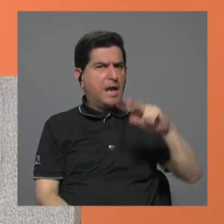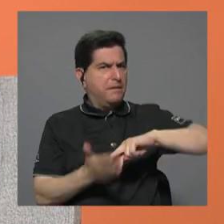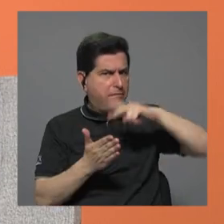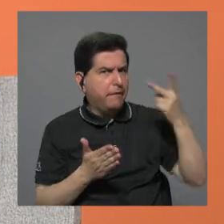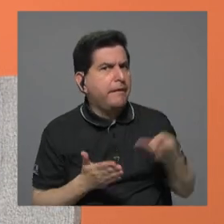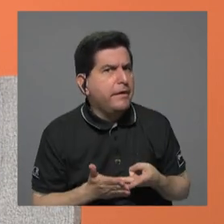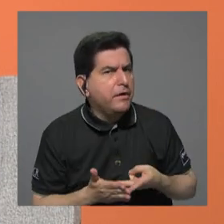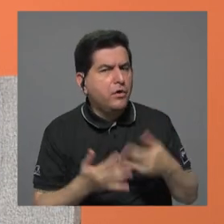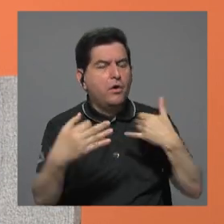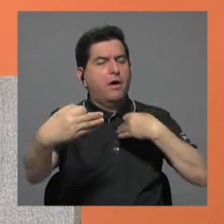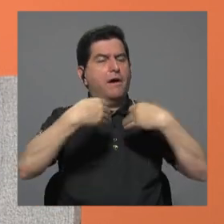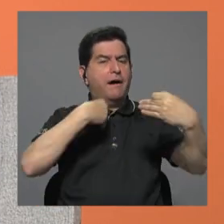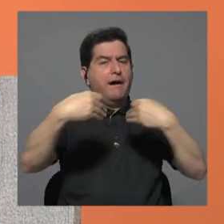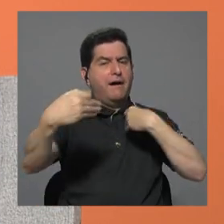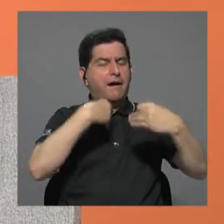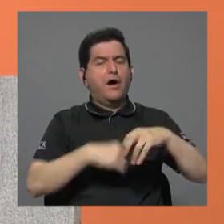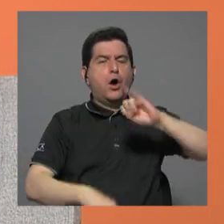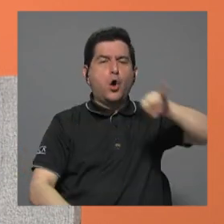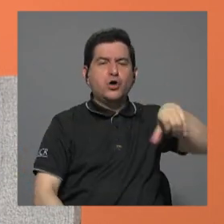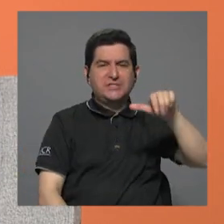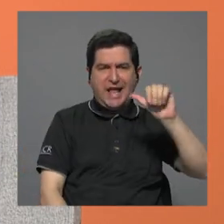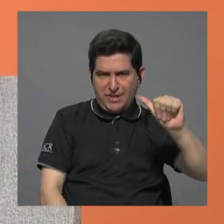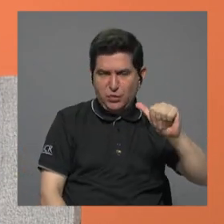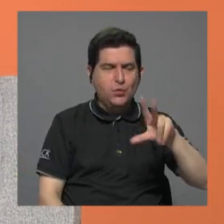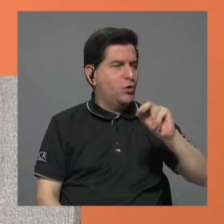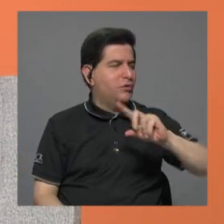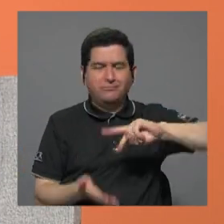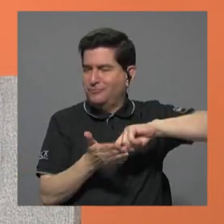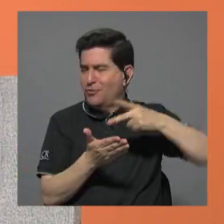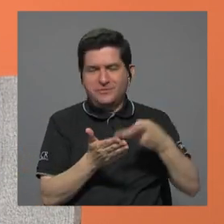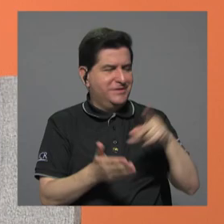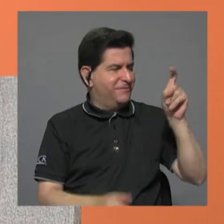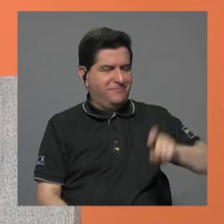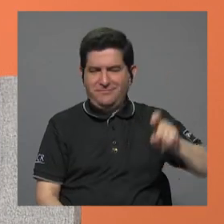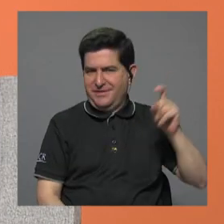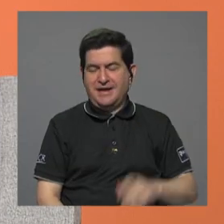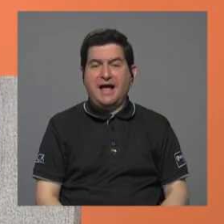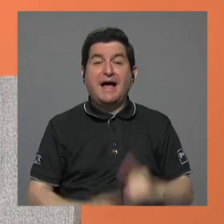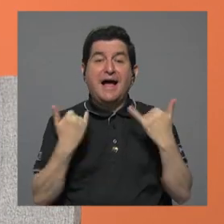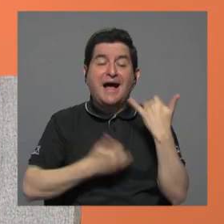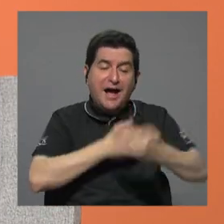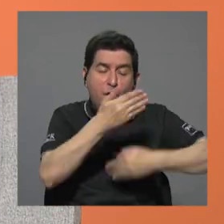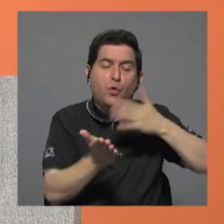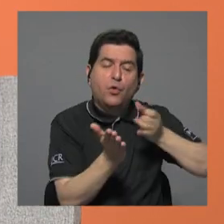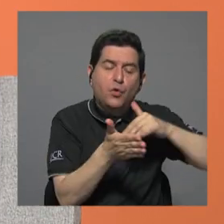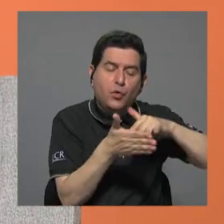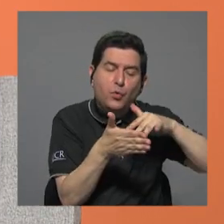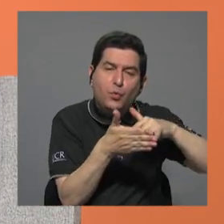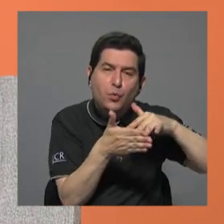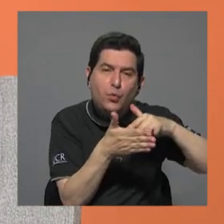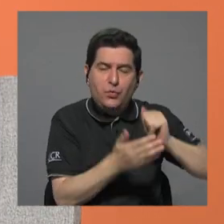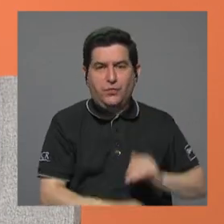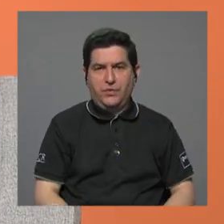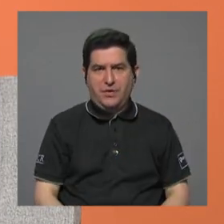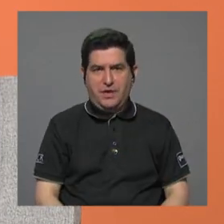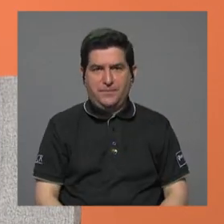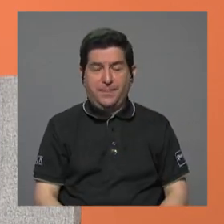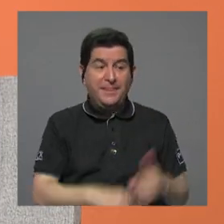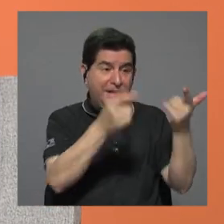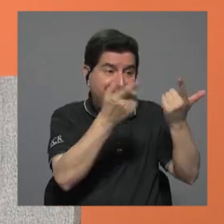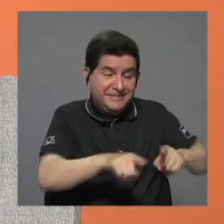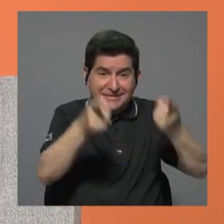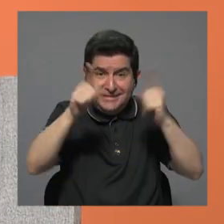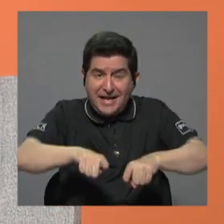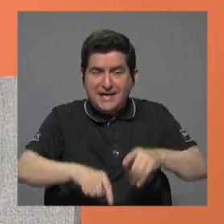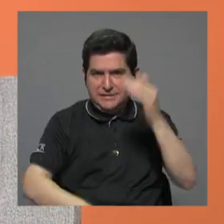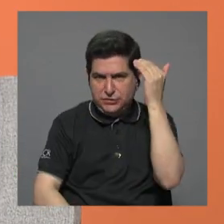ya nos explicaba don José Arturo que no necesariamente, que ahorita está en un proceso de estudio, no hay los casos que